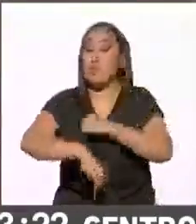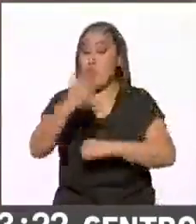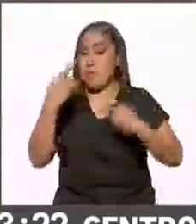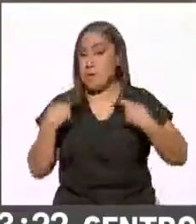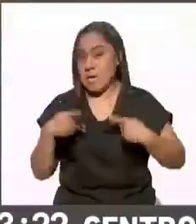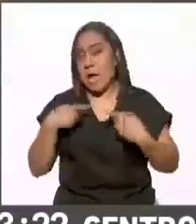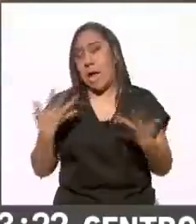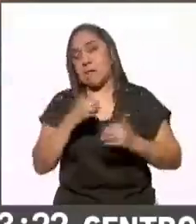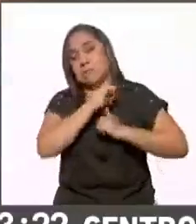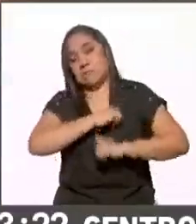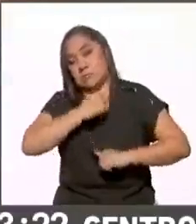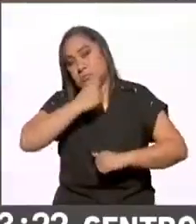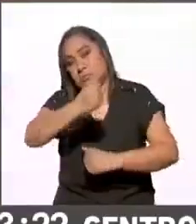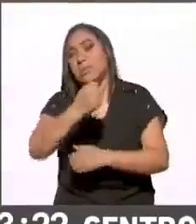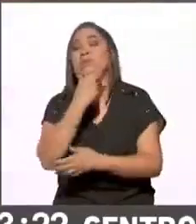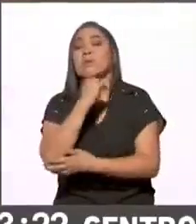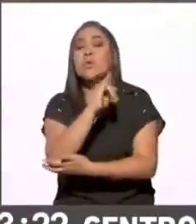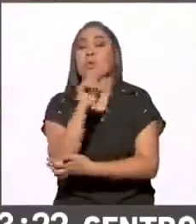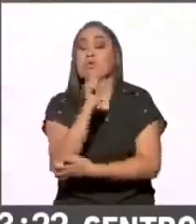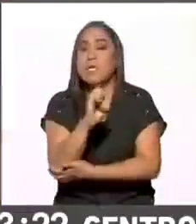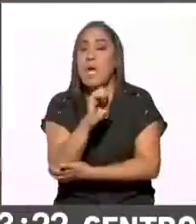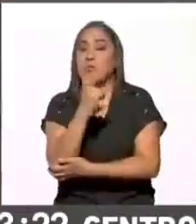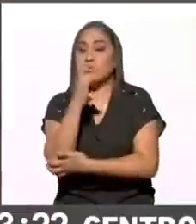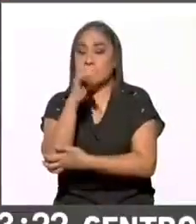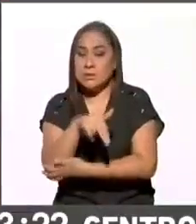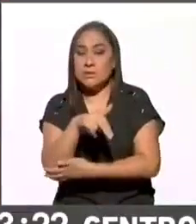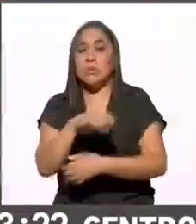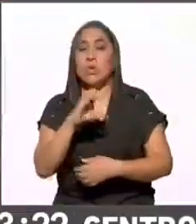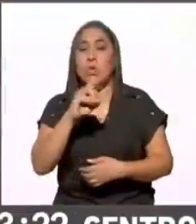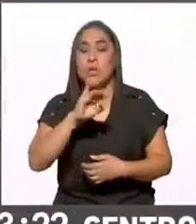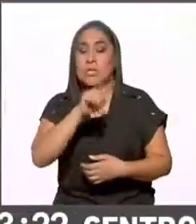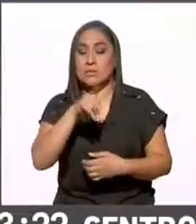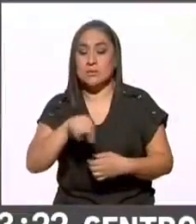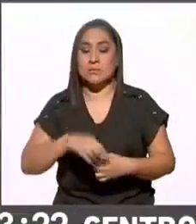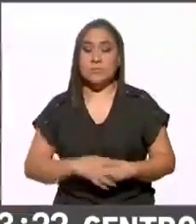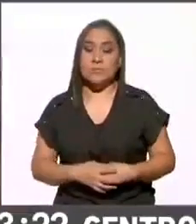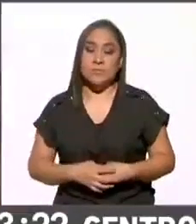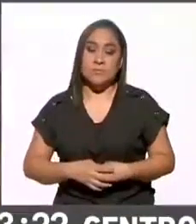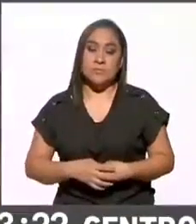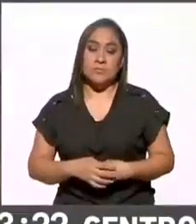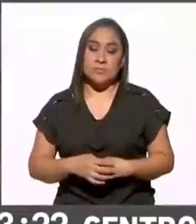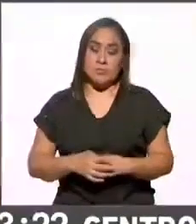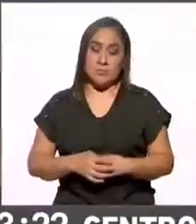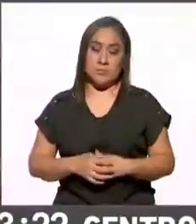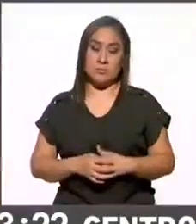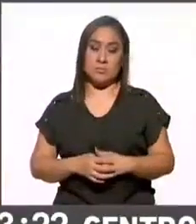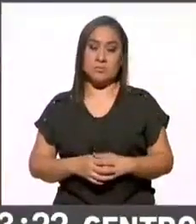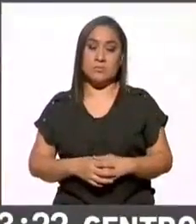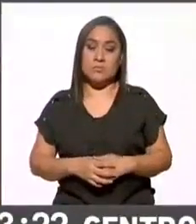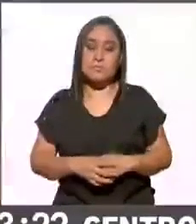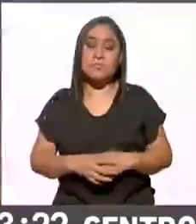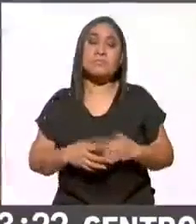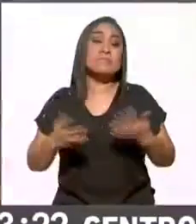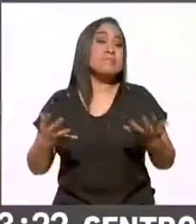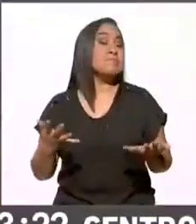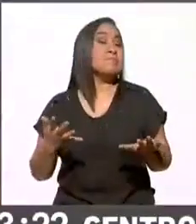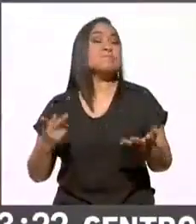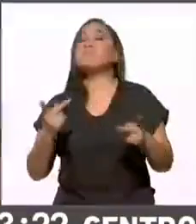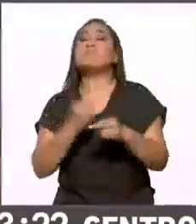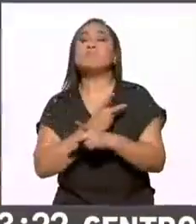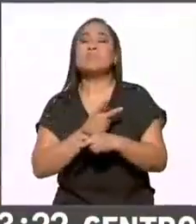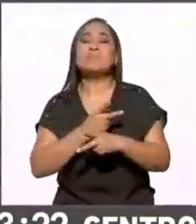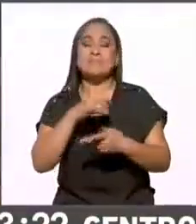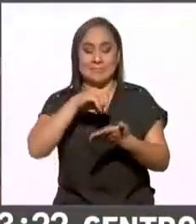Agustín Ortiz Pinquetti. La alteración del